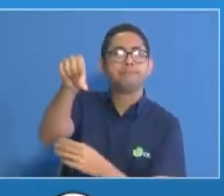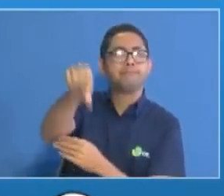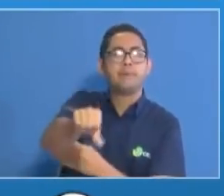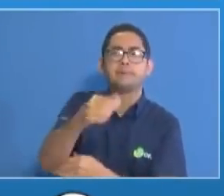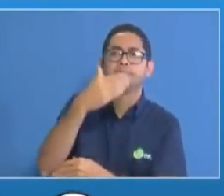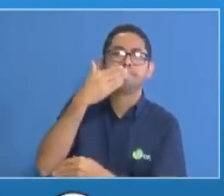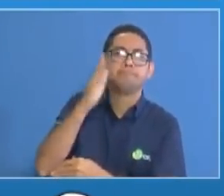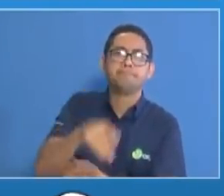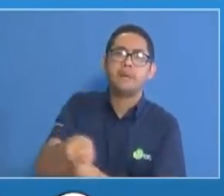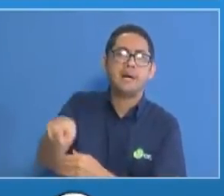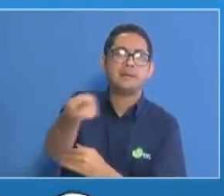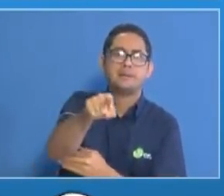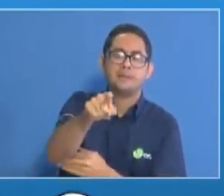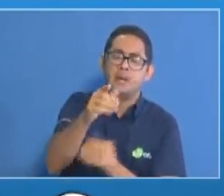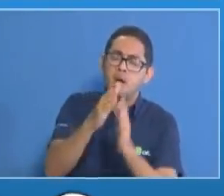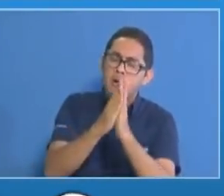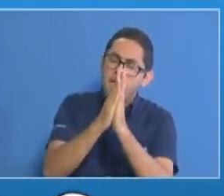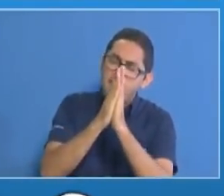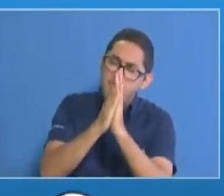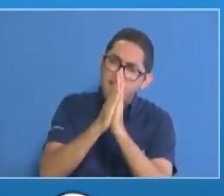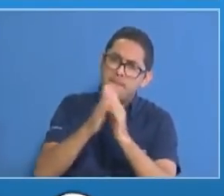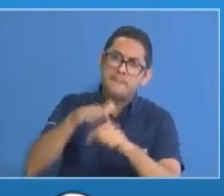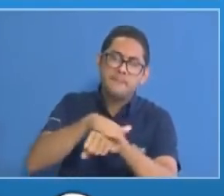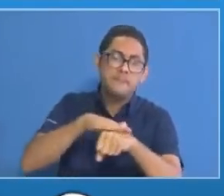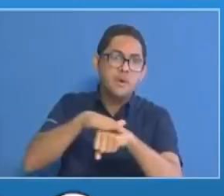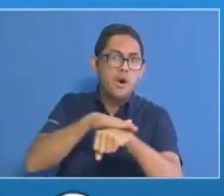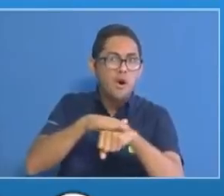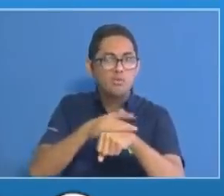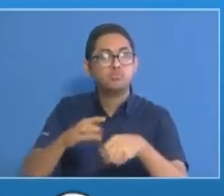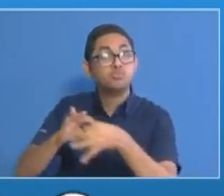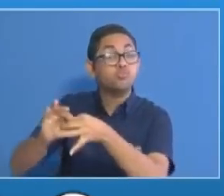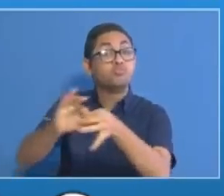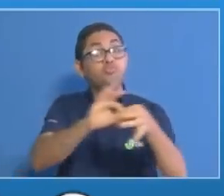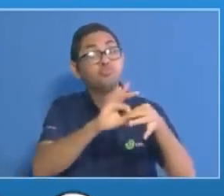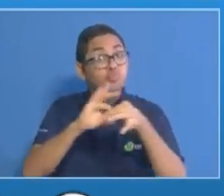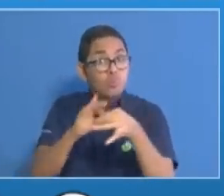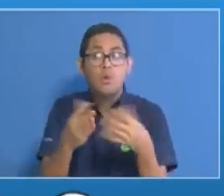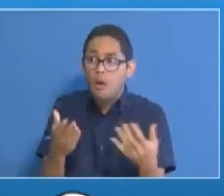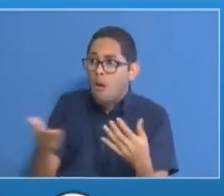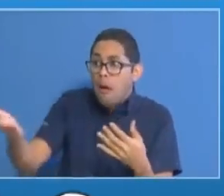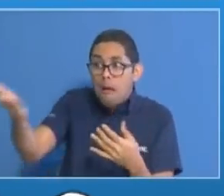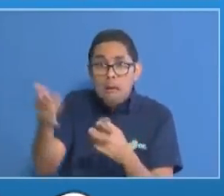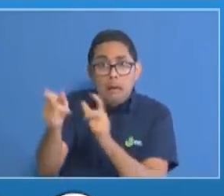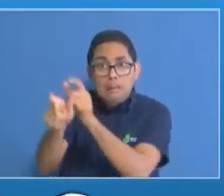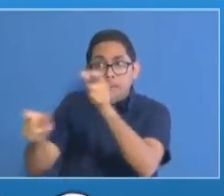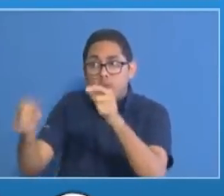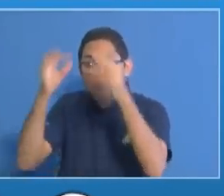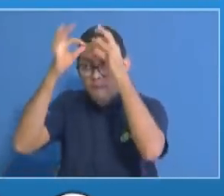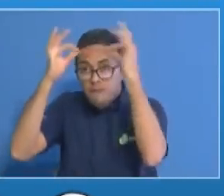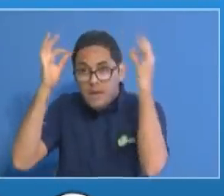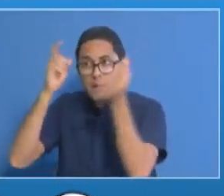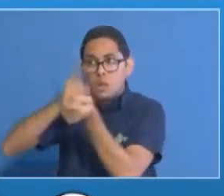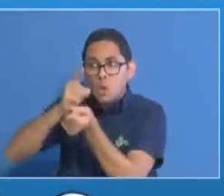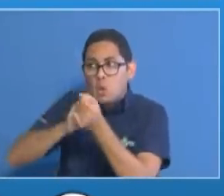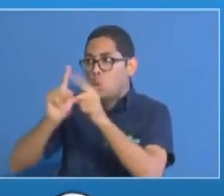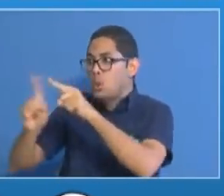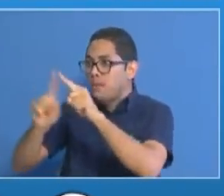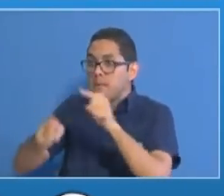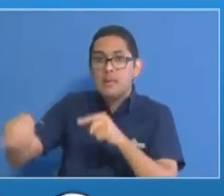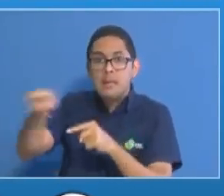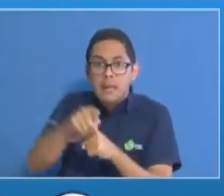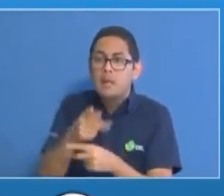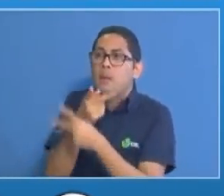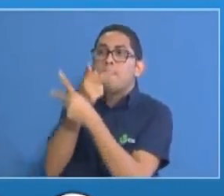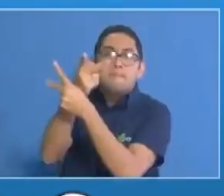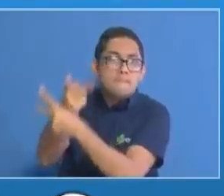eso les pido a todos que juntos protejamos a nuestros médicos a nuestras enfermeras